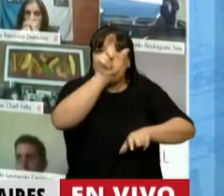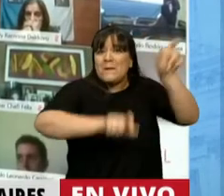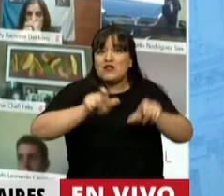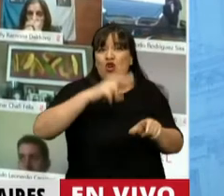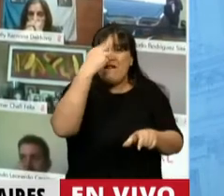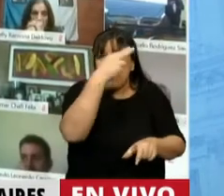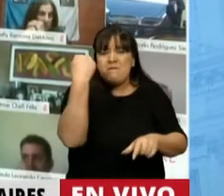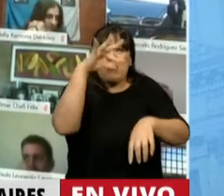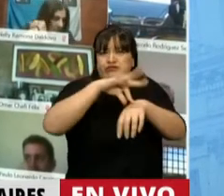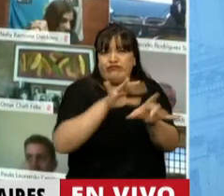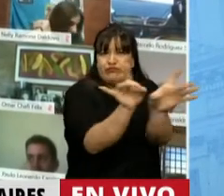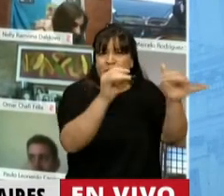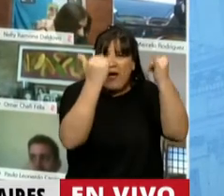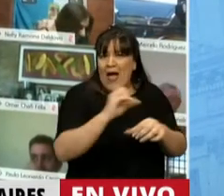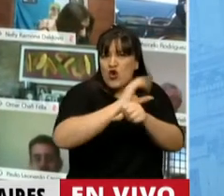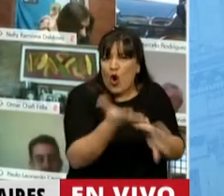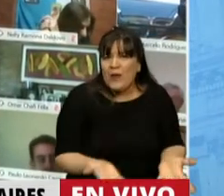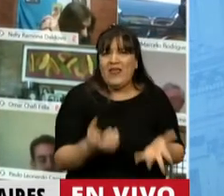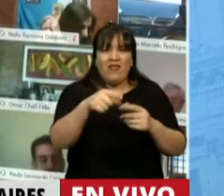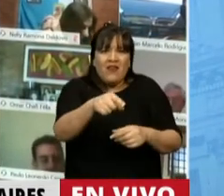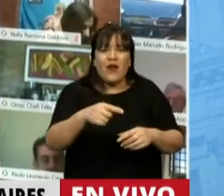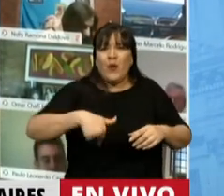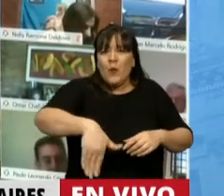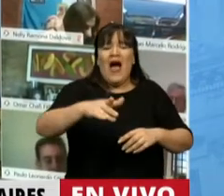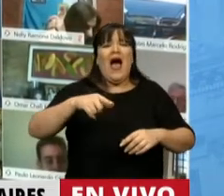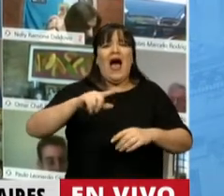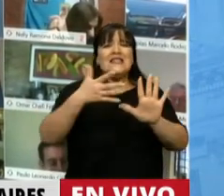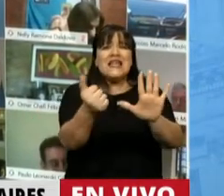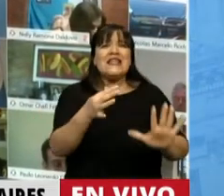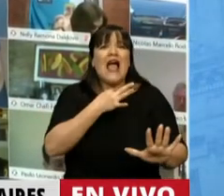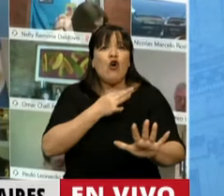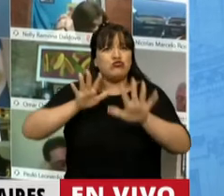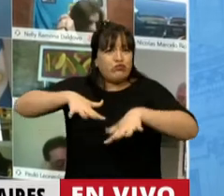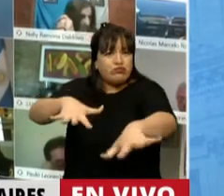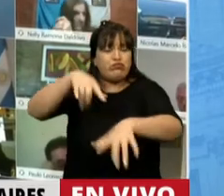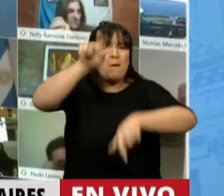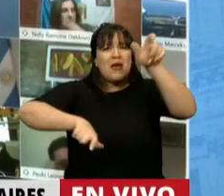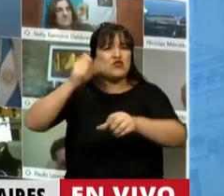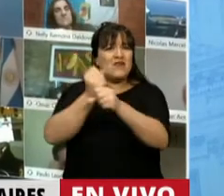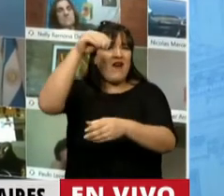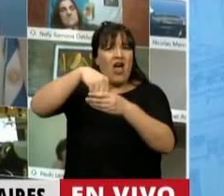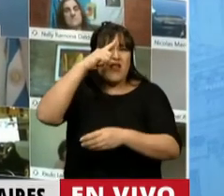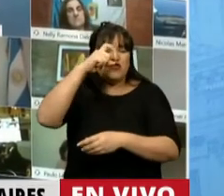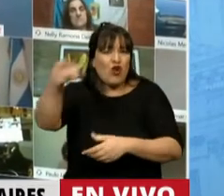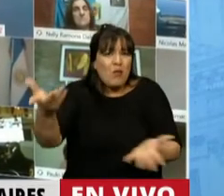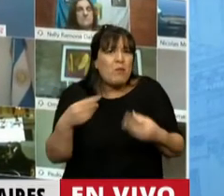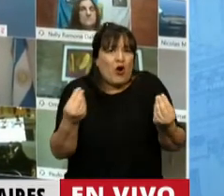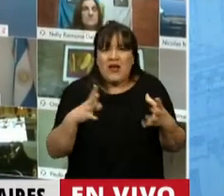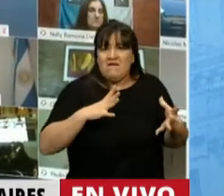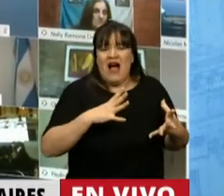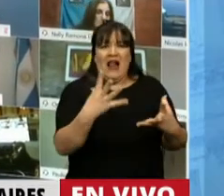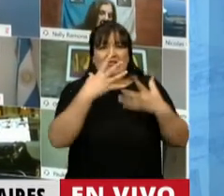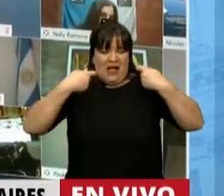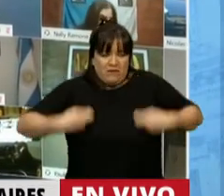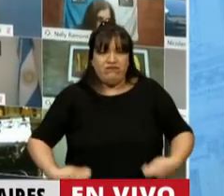de la salud. El personal de la salud va a una jornada nacional de lucha el próximo 6 de agosto, porque no se garantizan los equipos de protección de